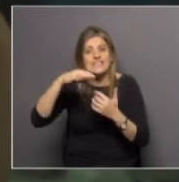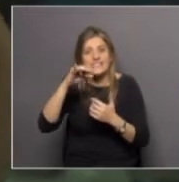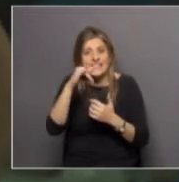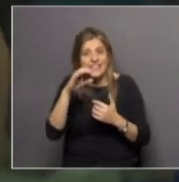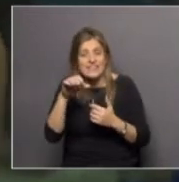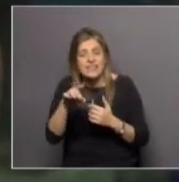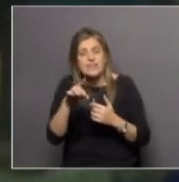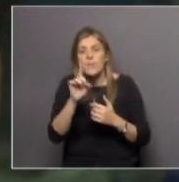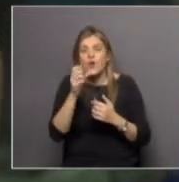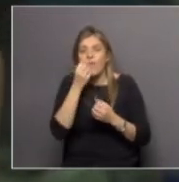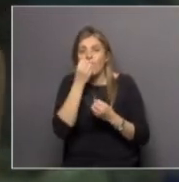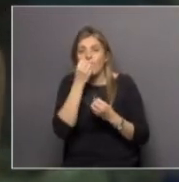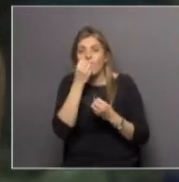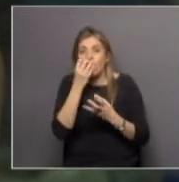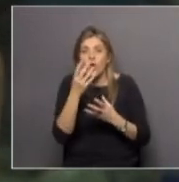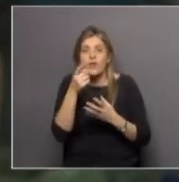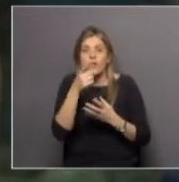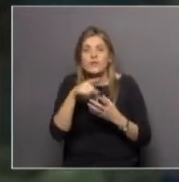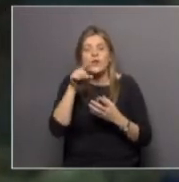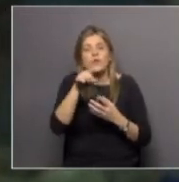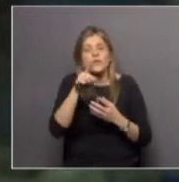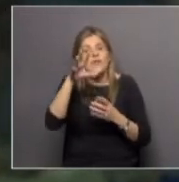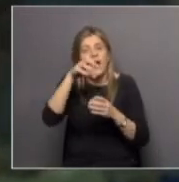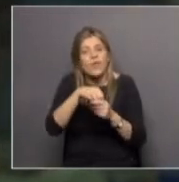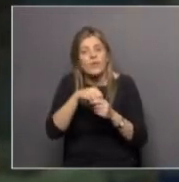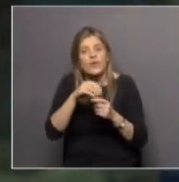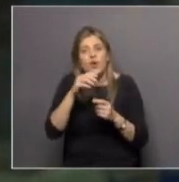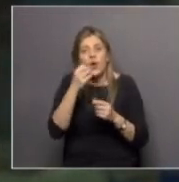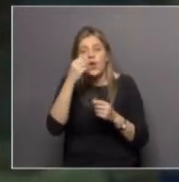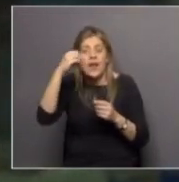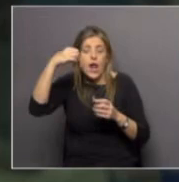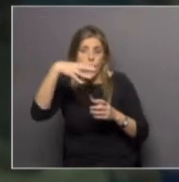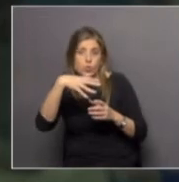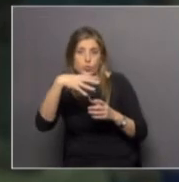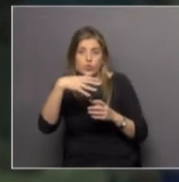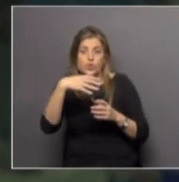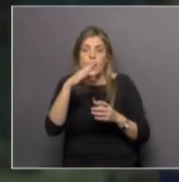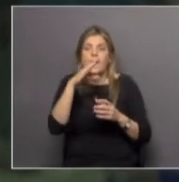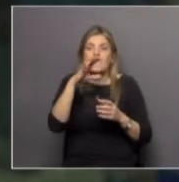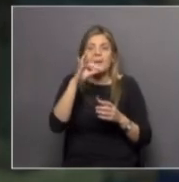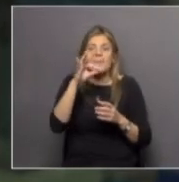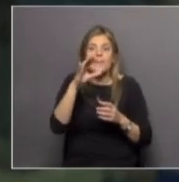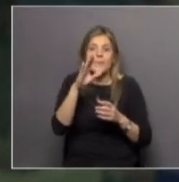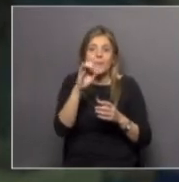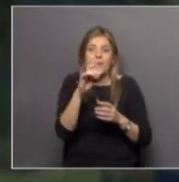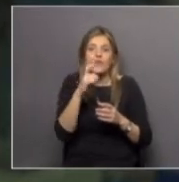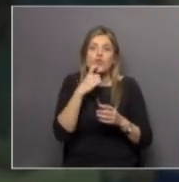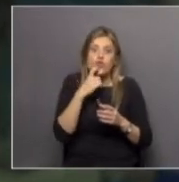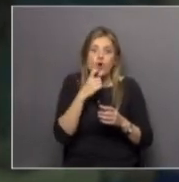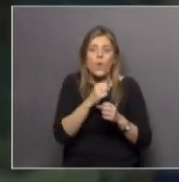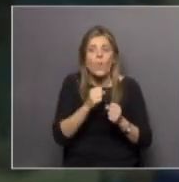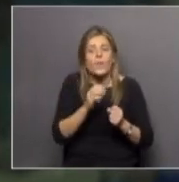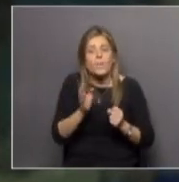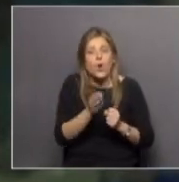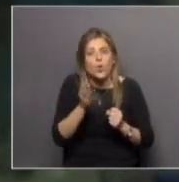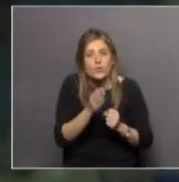florecen. Entonces, toda la luz que usan esos pigmentos rojos es utilizada para producción de electrones que, insisto, es lo